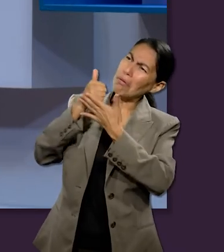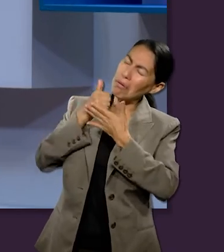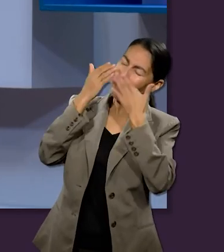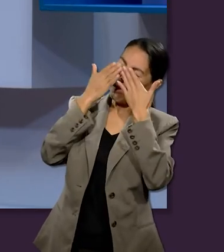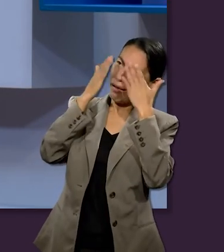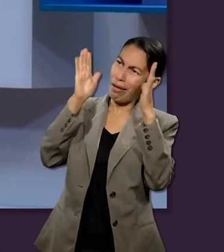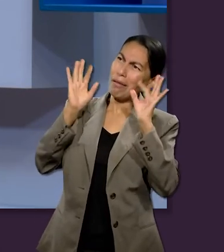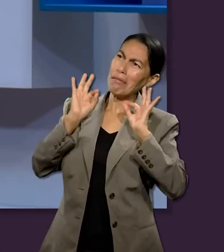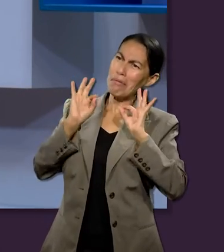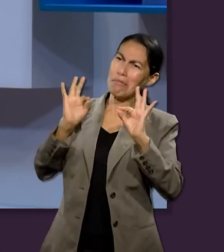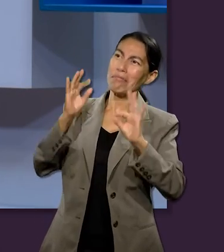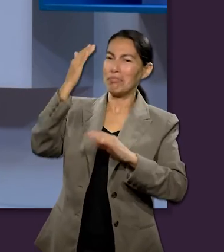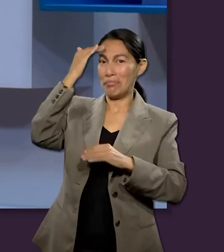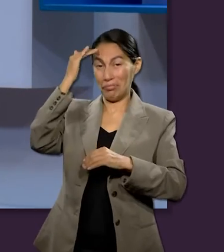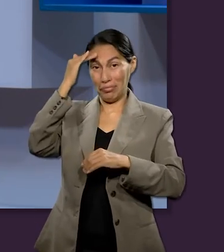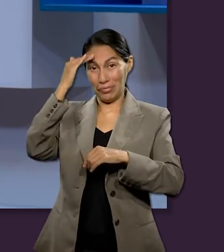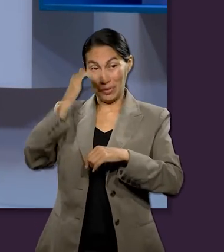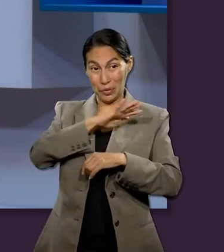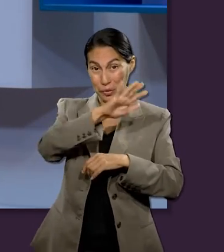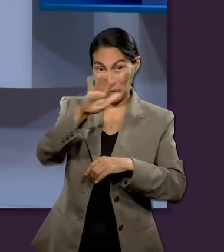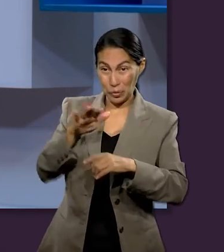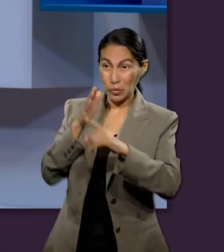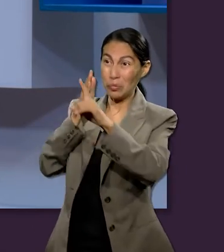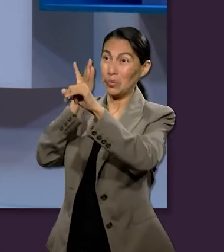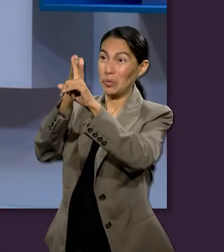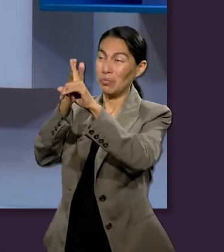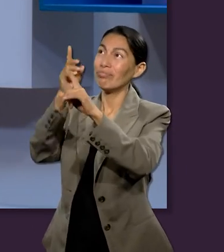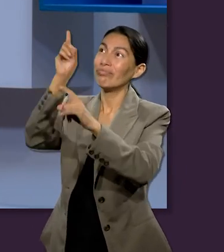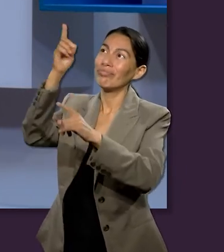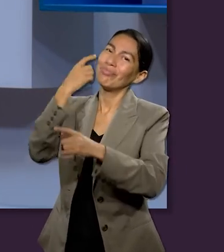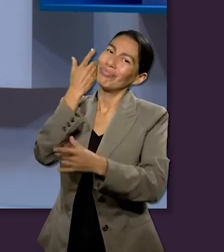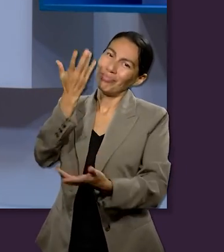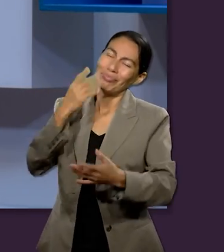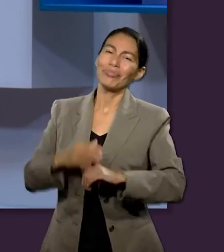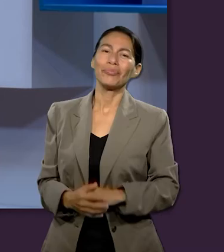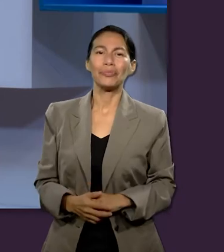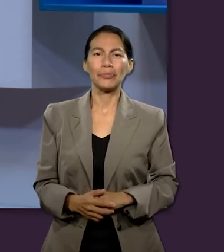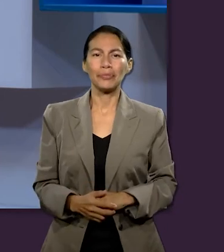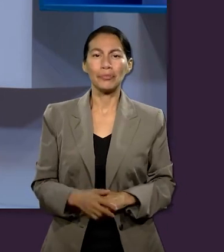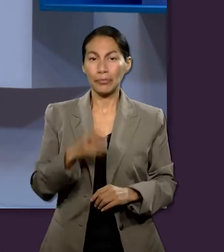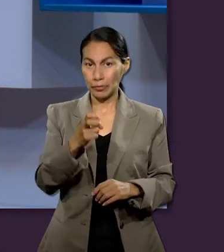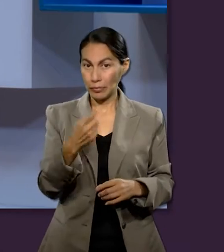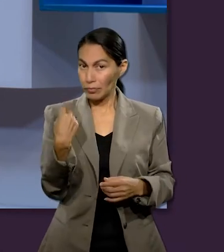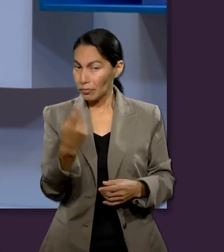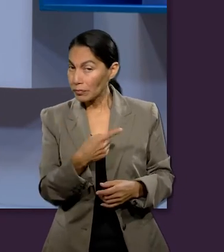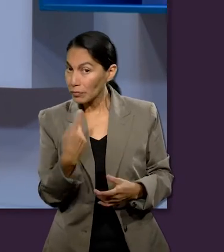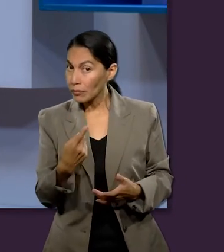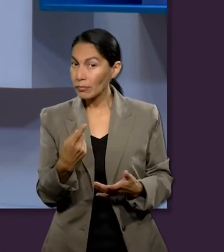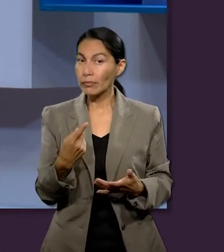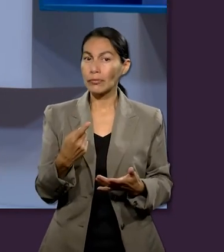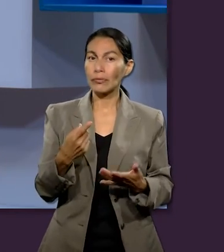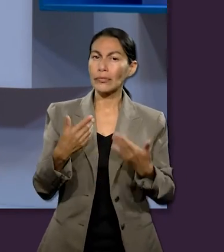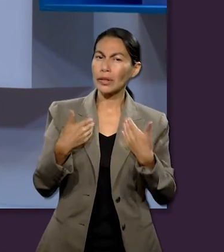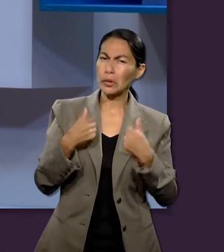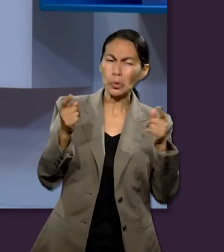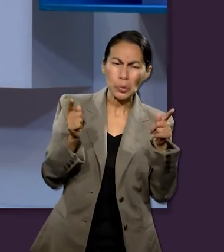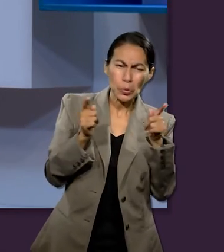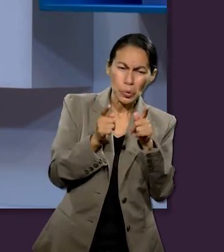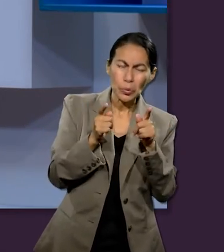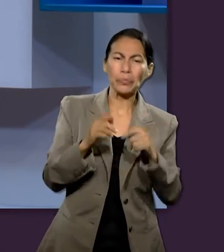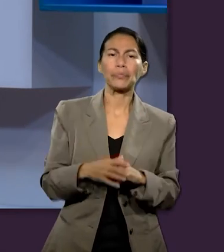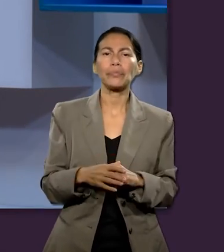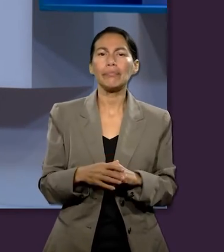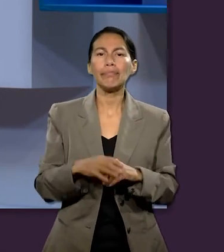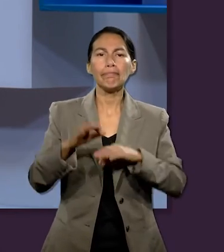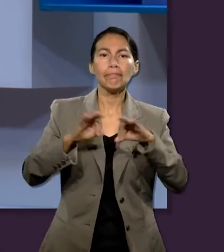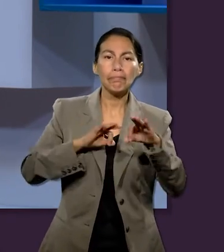nuestros corazones para ayudarnos a tener esa cosmovisión según Dios la desea. Entonces podemos